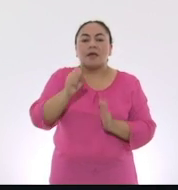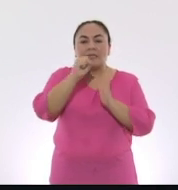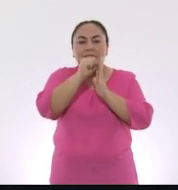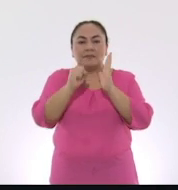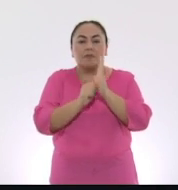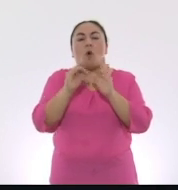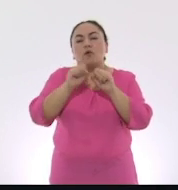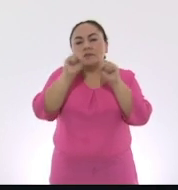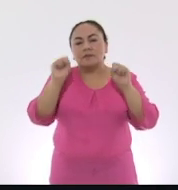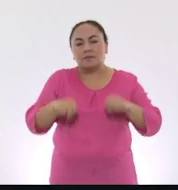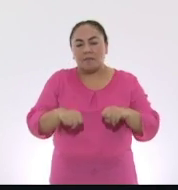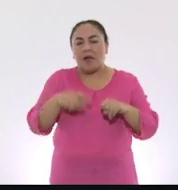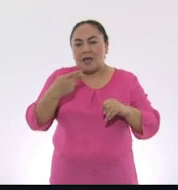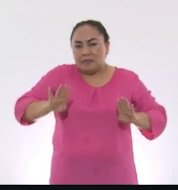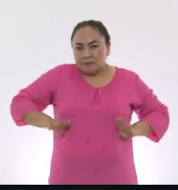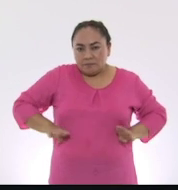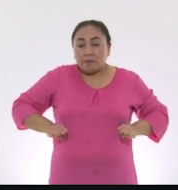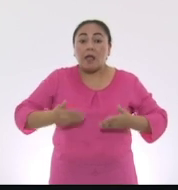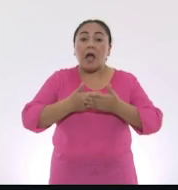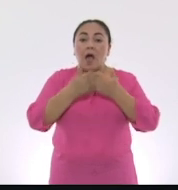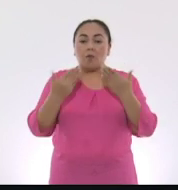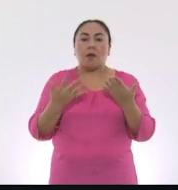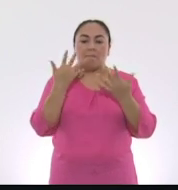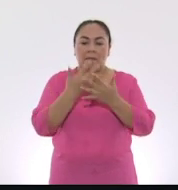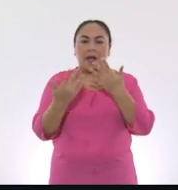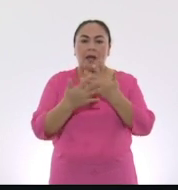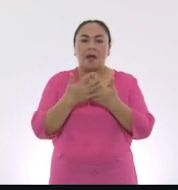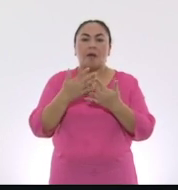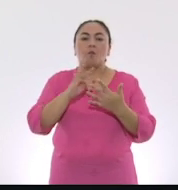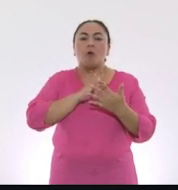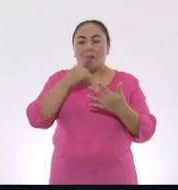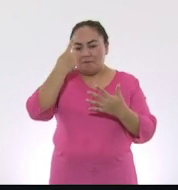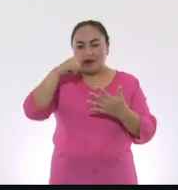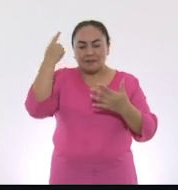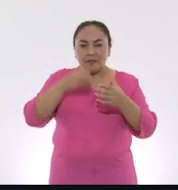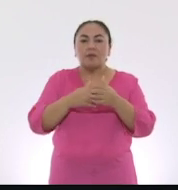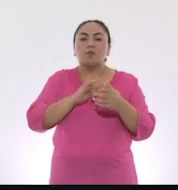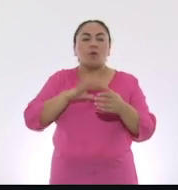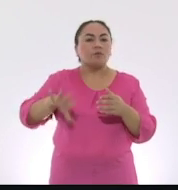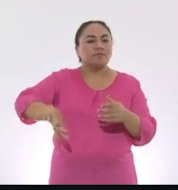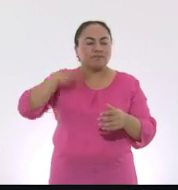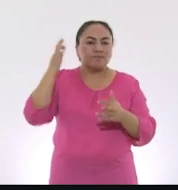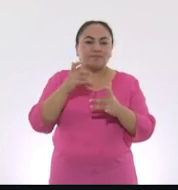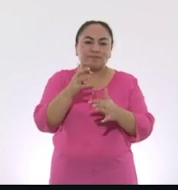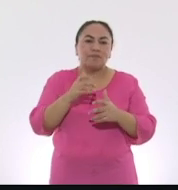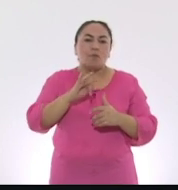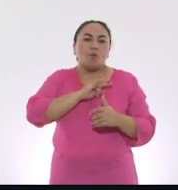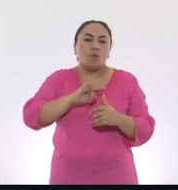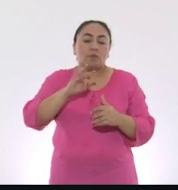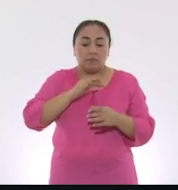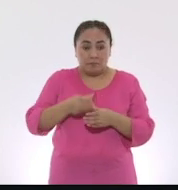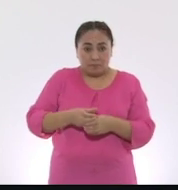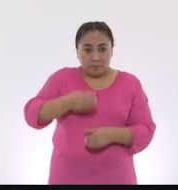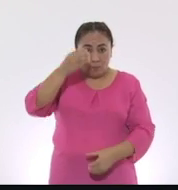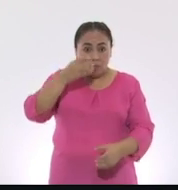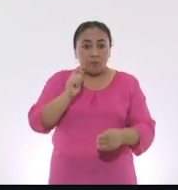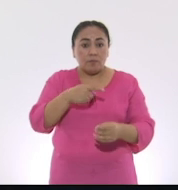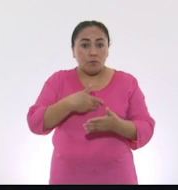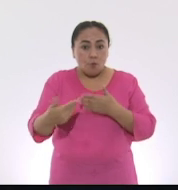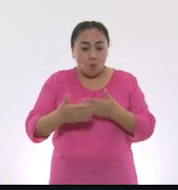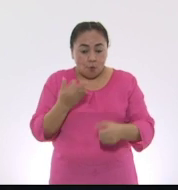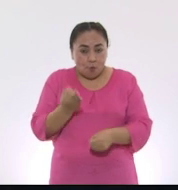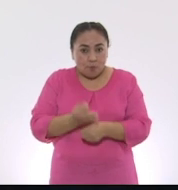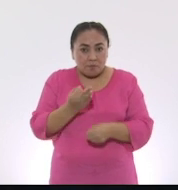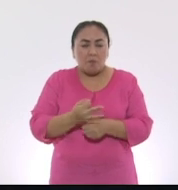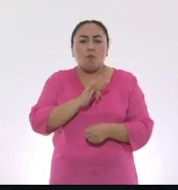Ahora, es más cómodo para las manos y se pueden tocar pasajes musicales a velocidades muy rápidas. El Fagot moderno puede